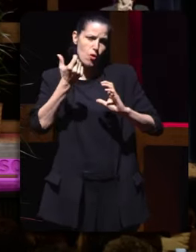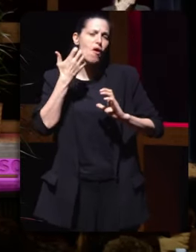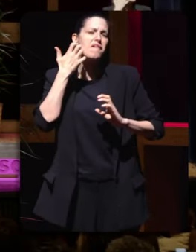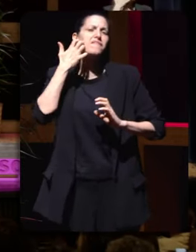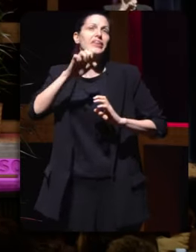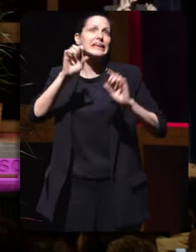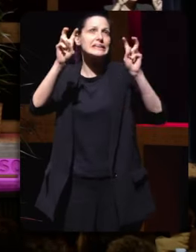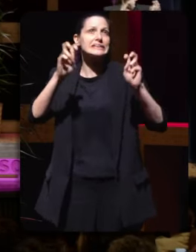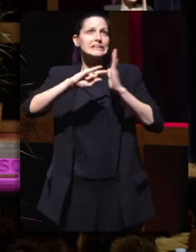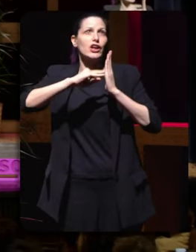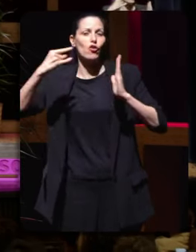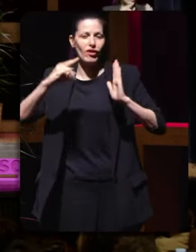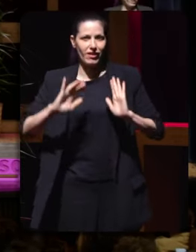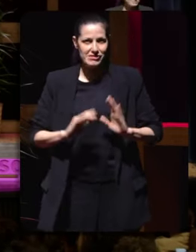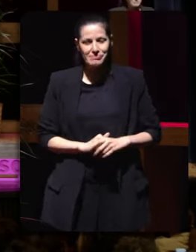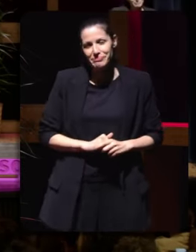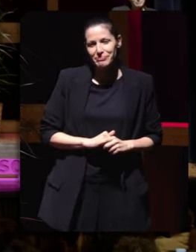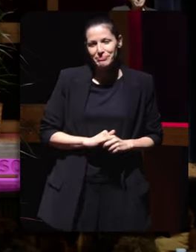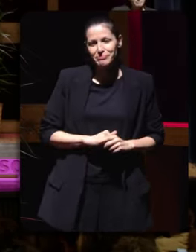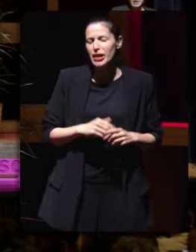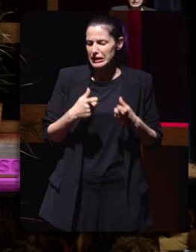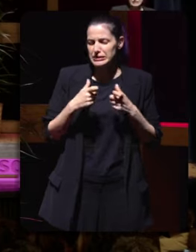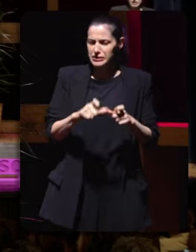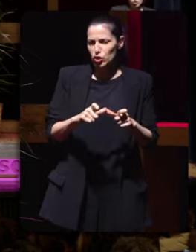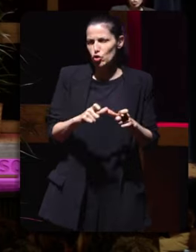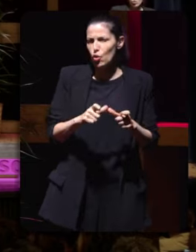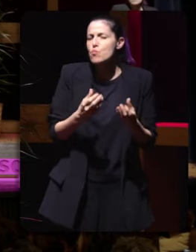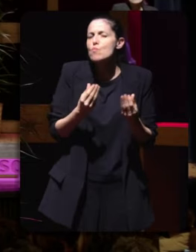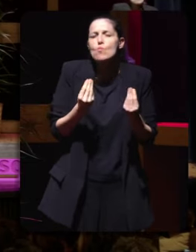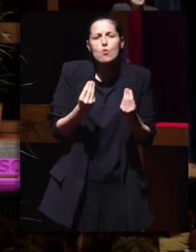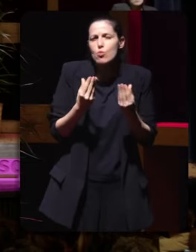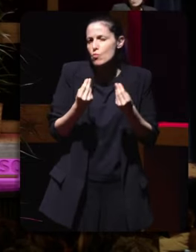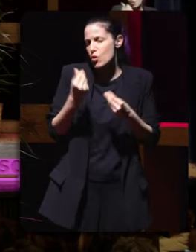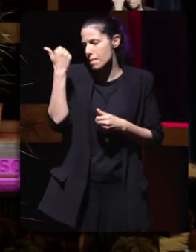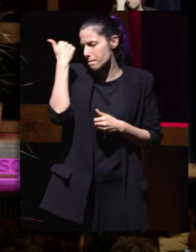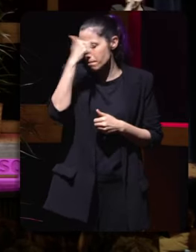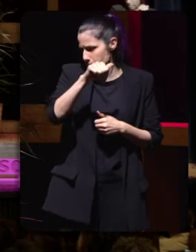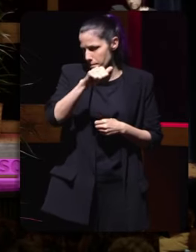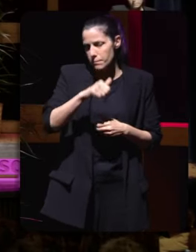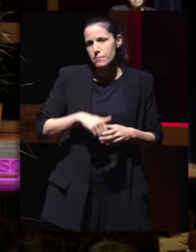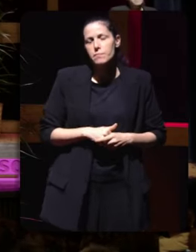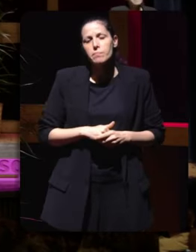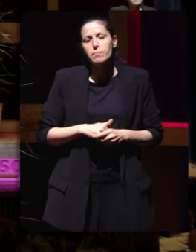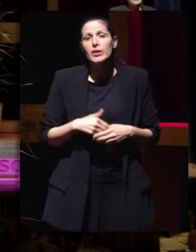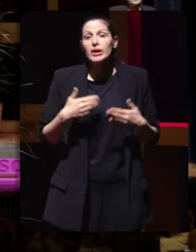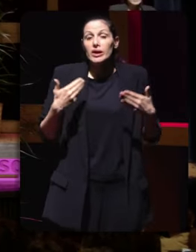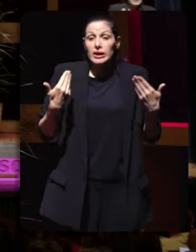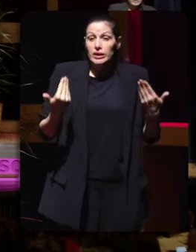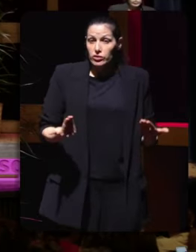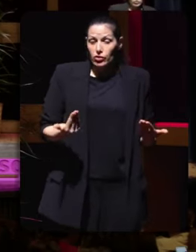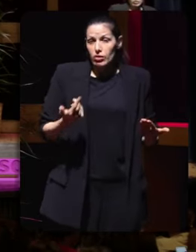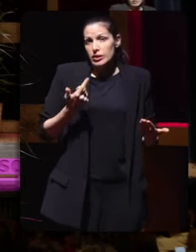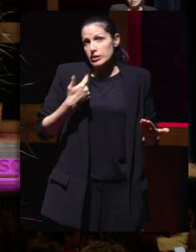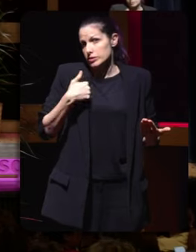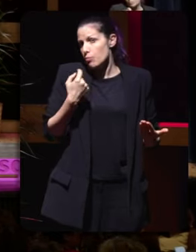tecnolóxicas pero un sector moi masculinizado entón é moi difícil por non decir